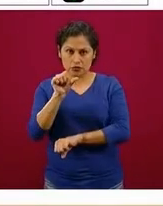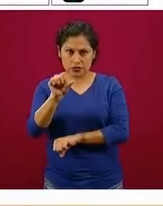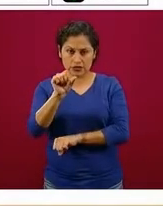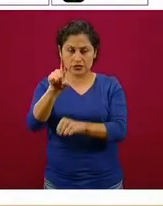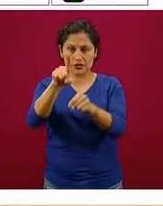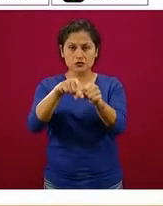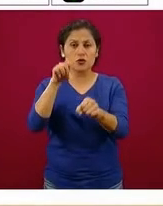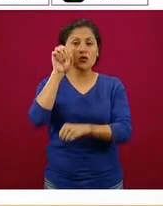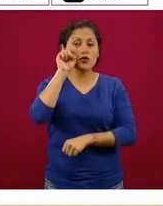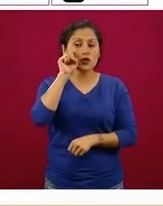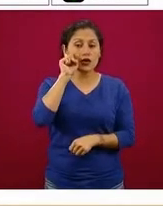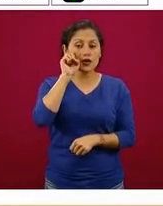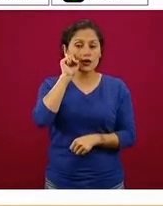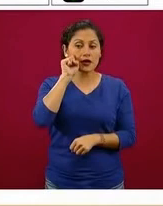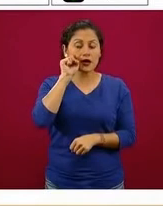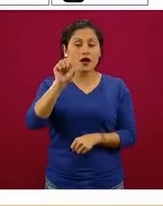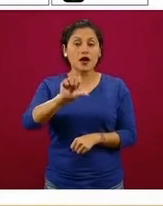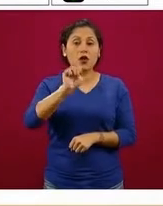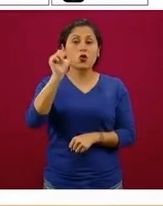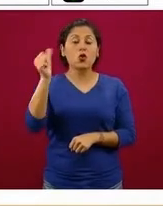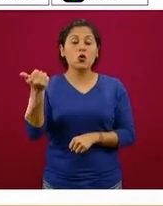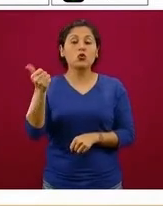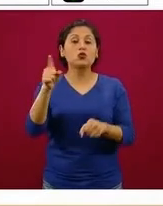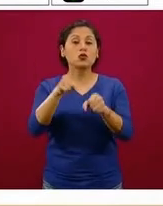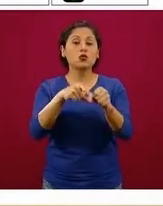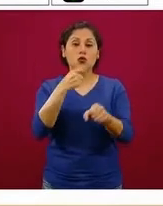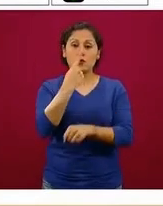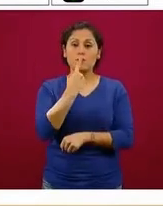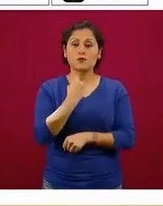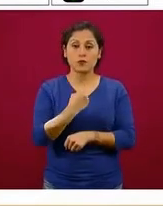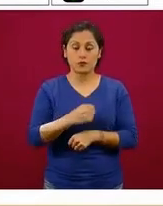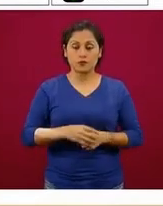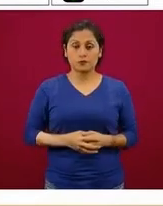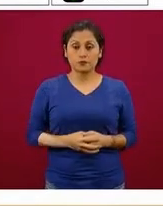naranja, el resto están en color rojo.